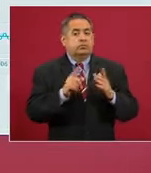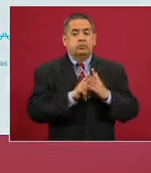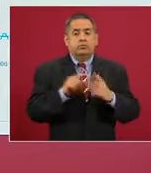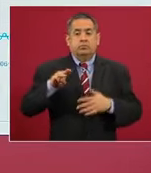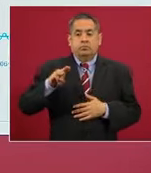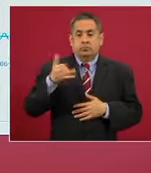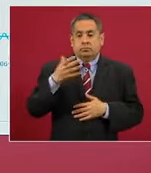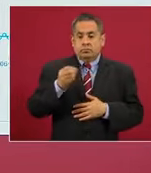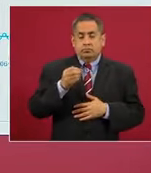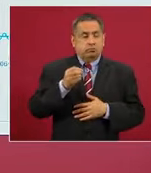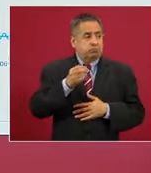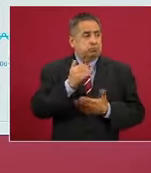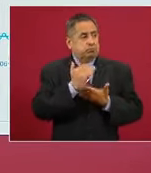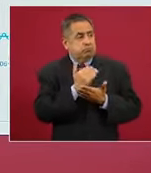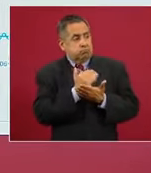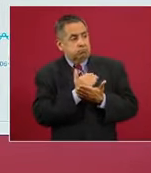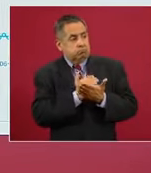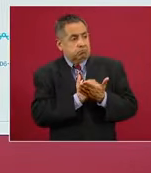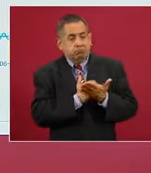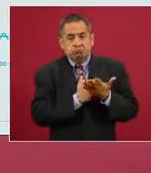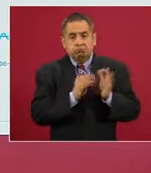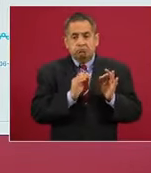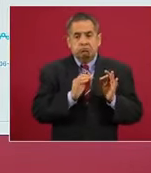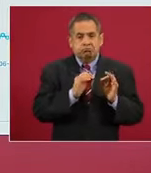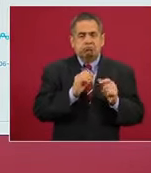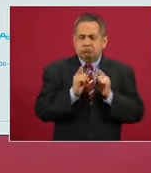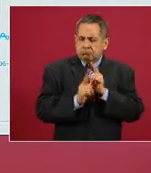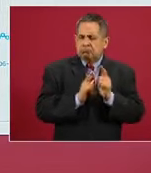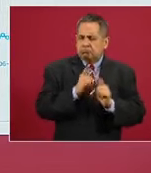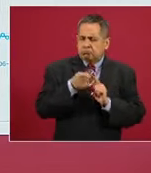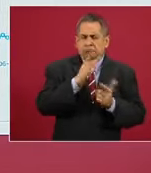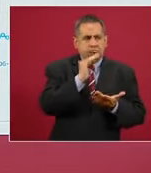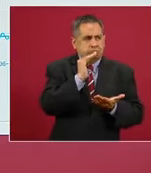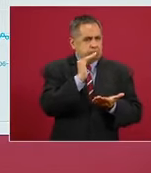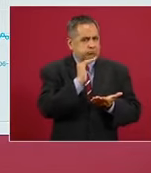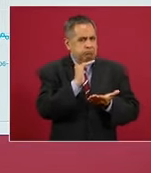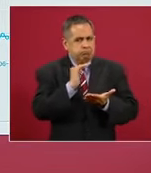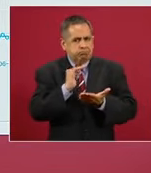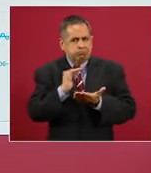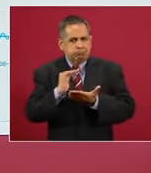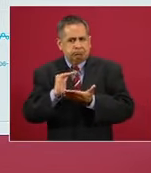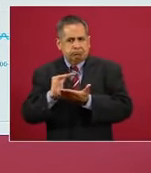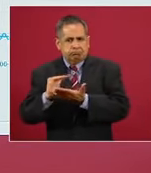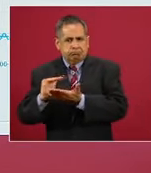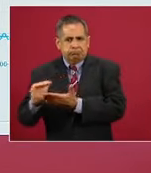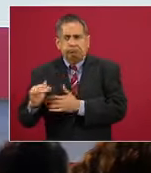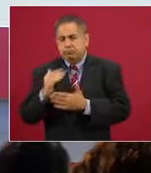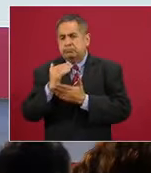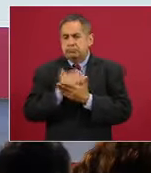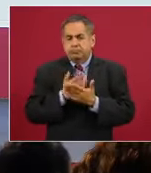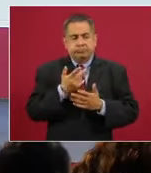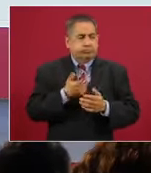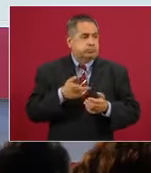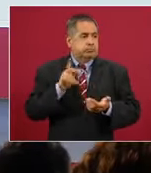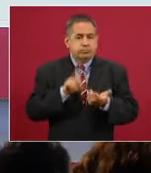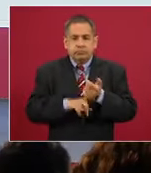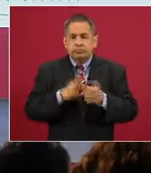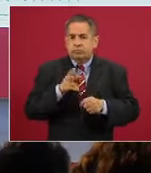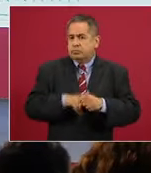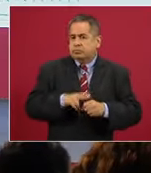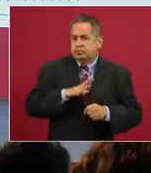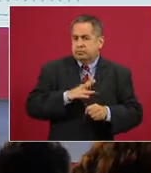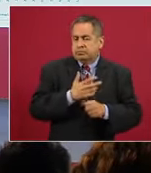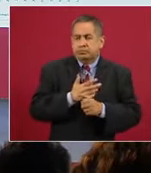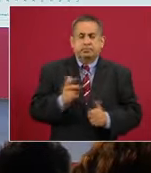ha ido reduciéndose lenta, pero progresivamente y de manera sostenida hasta el momento actual. La siguiente.